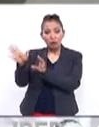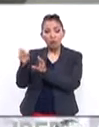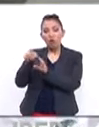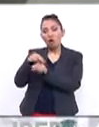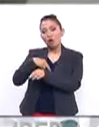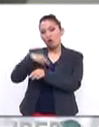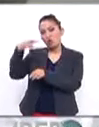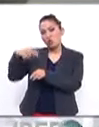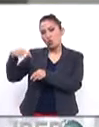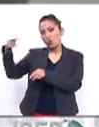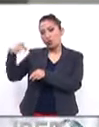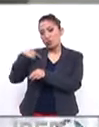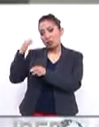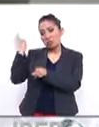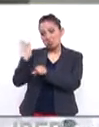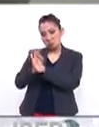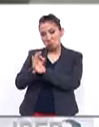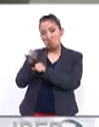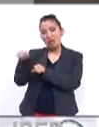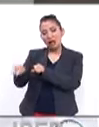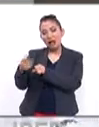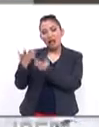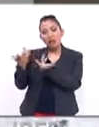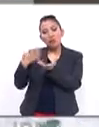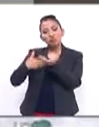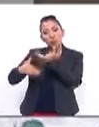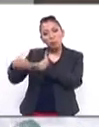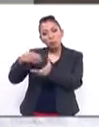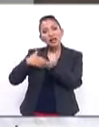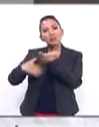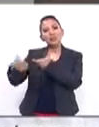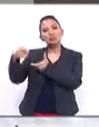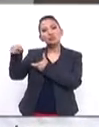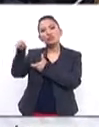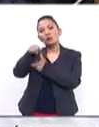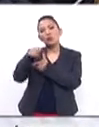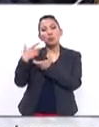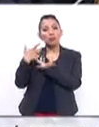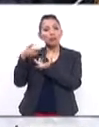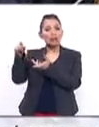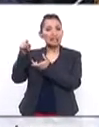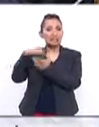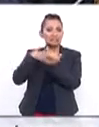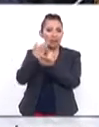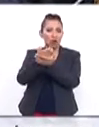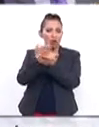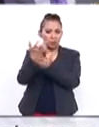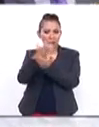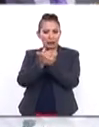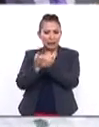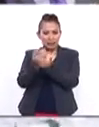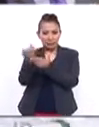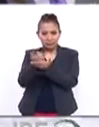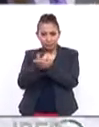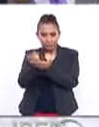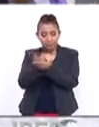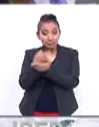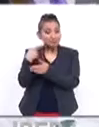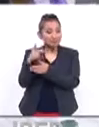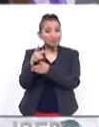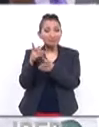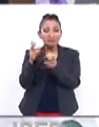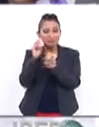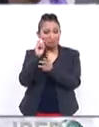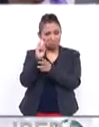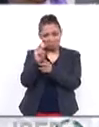Noruega, donde hubiera garantía de los flujos comerciales, de las asociaciones comerciales y de las asociaciones económicas y financieras. Pero